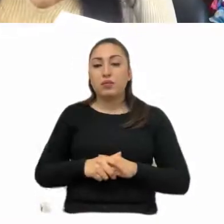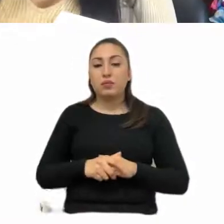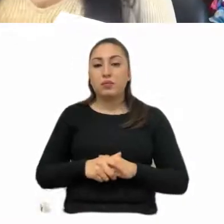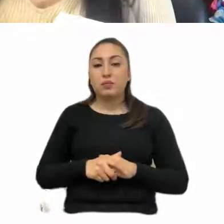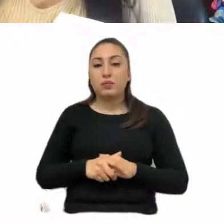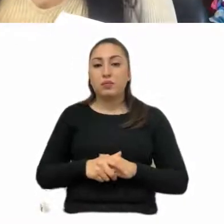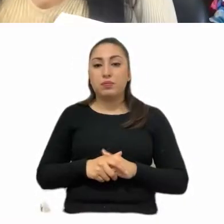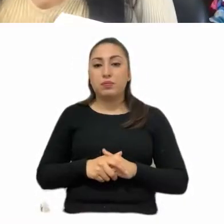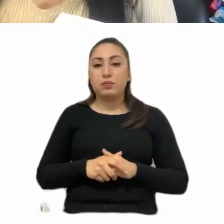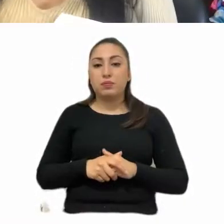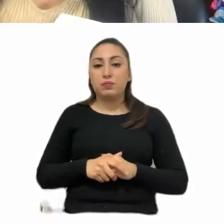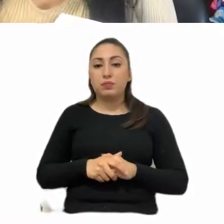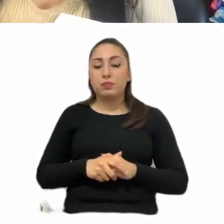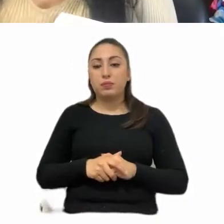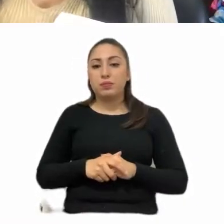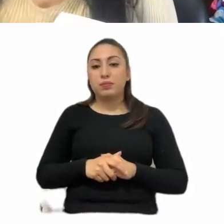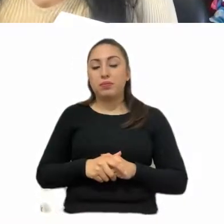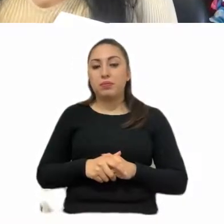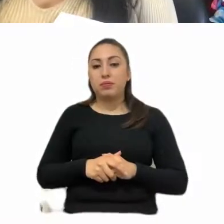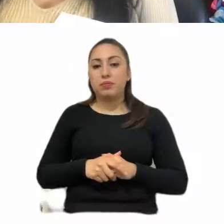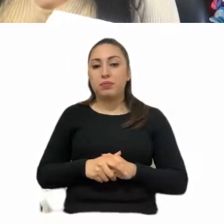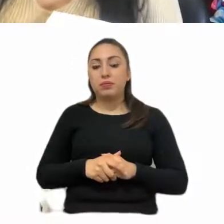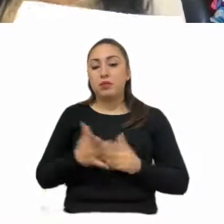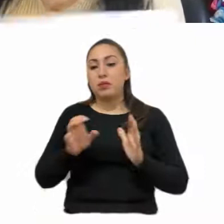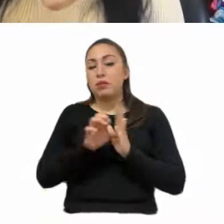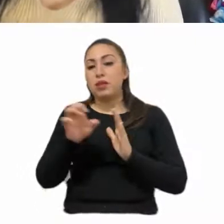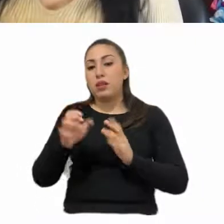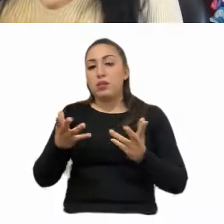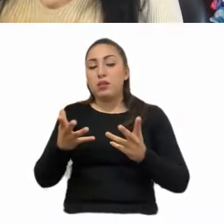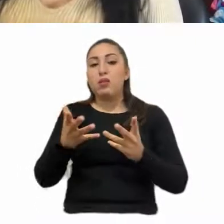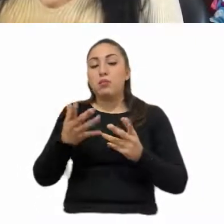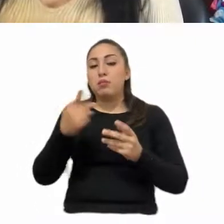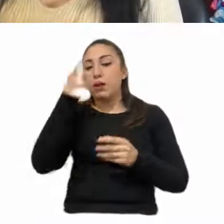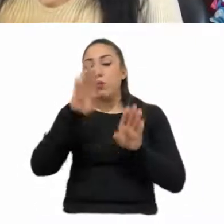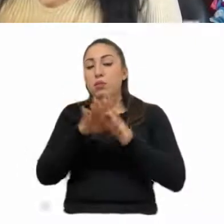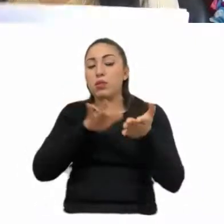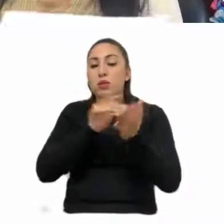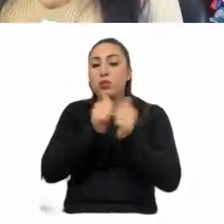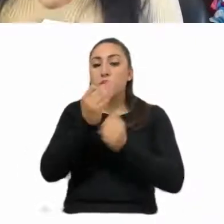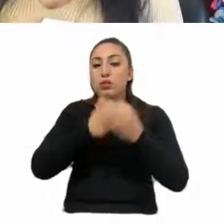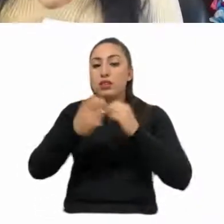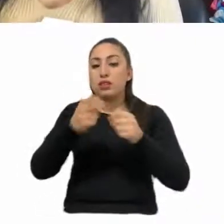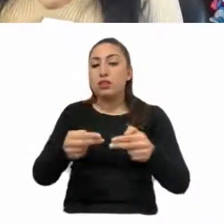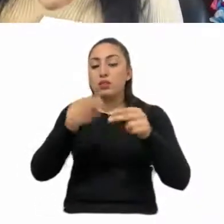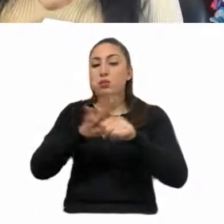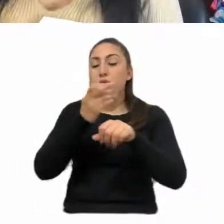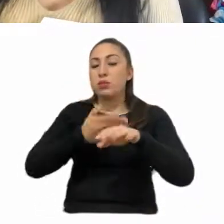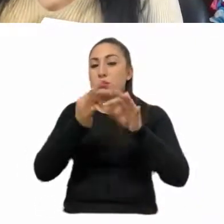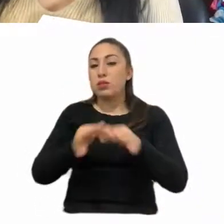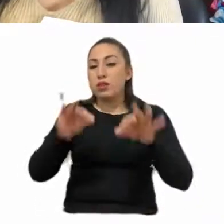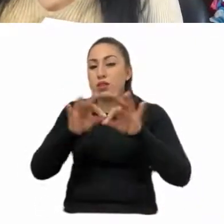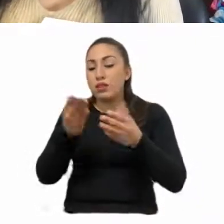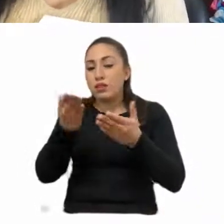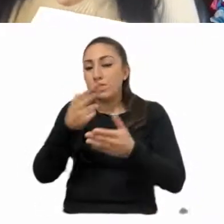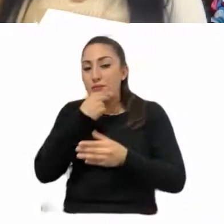en el tema económico, en este caso a los establecimientos mercantiles. Por eso es la importancia, compañeras, compañeros, de